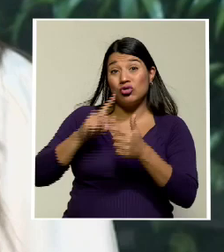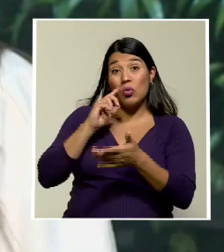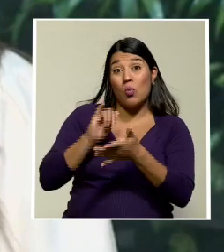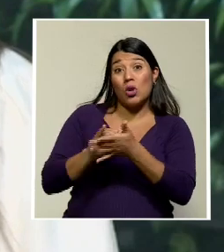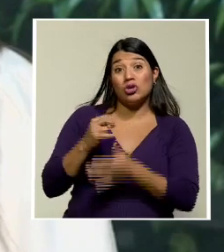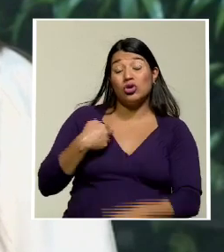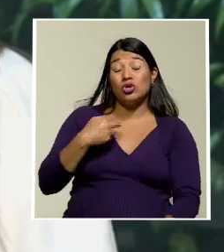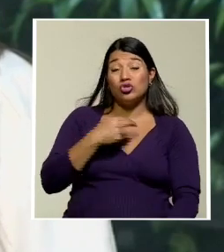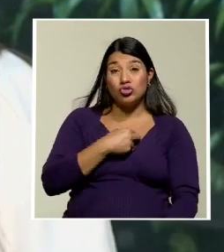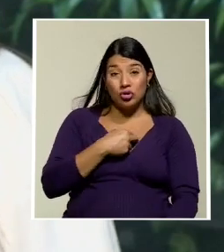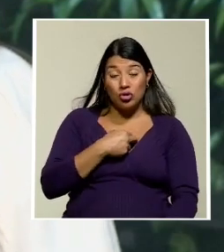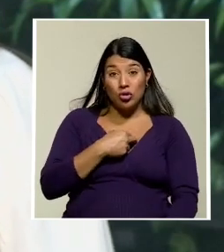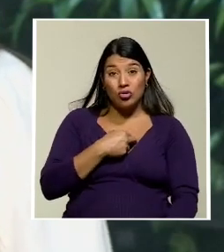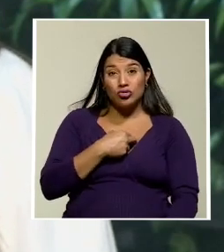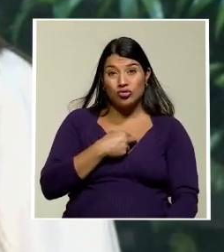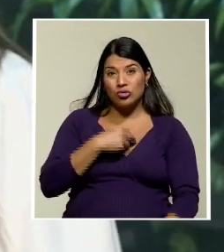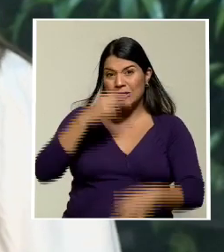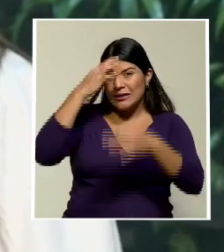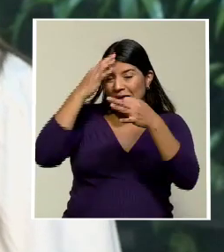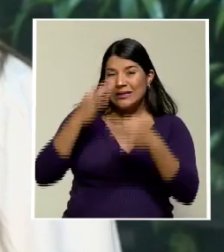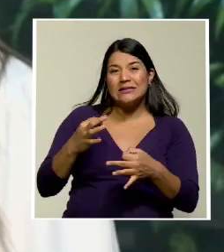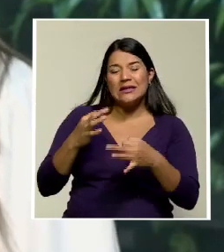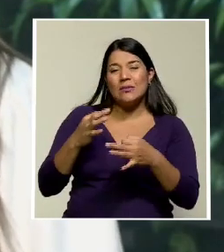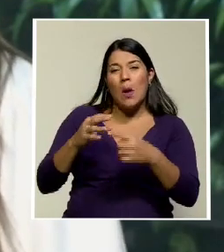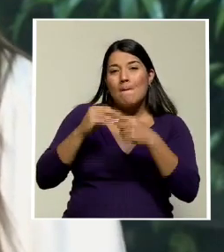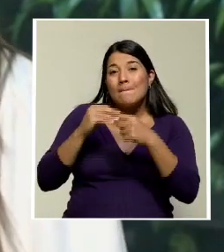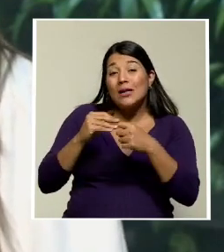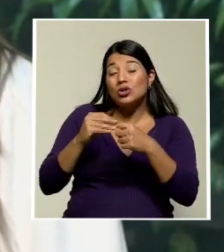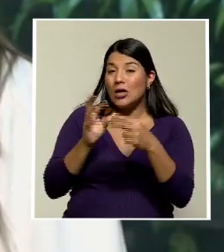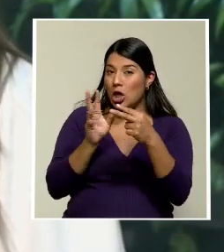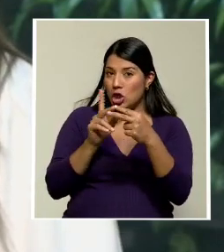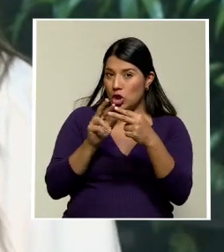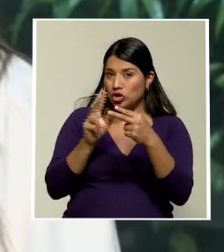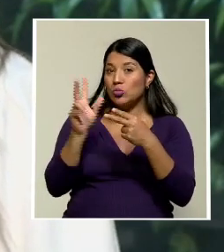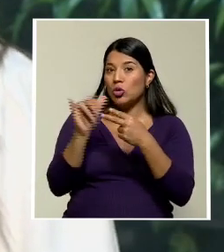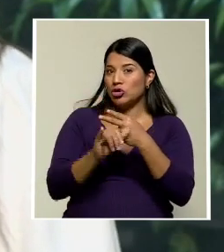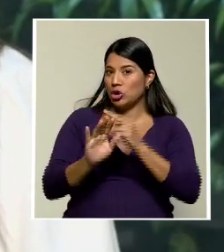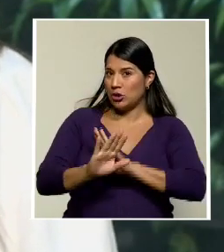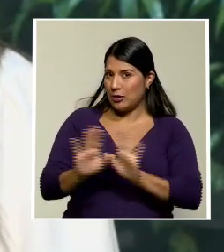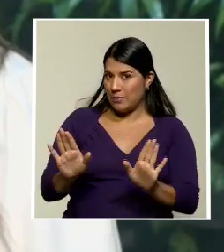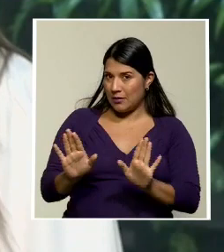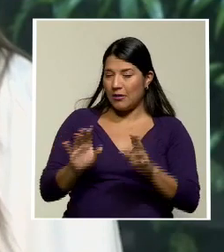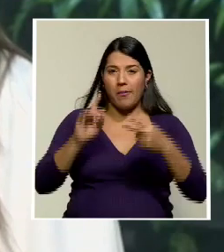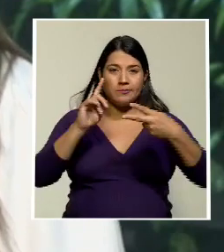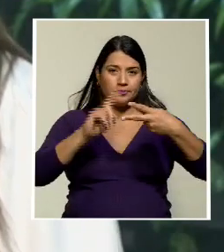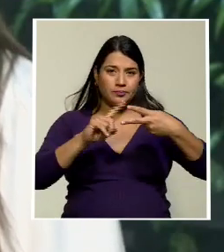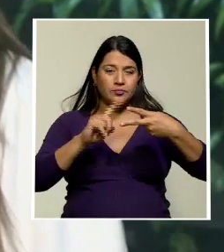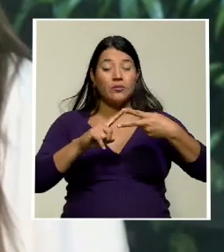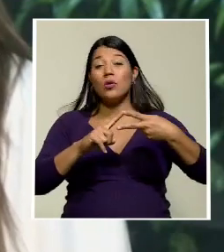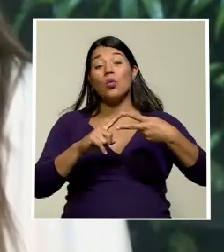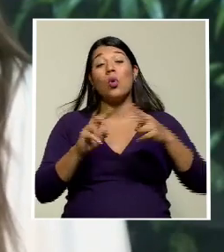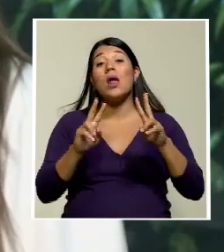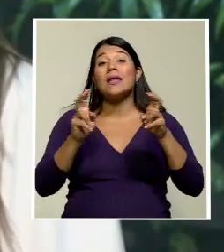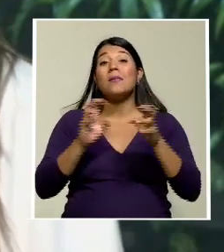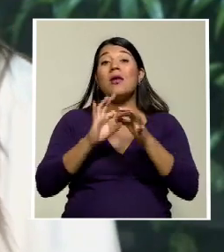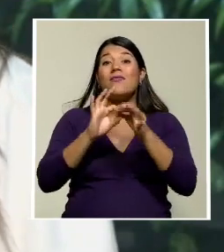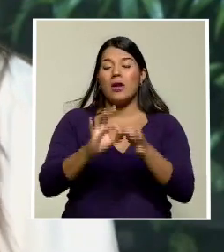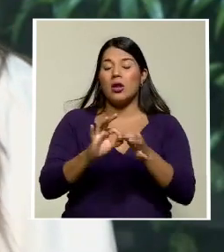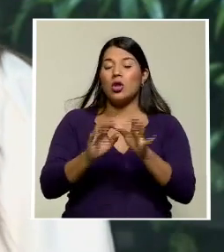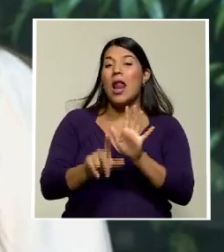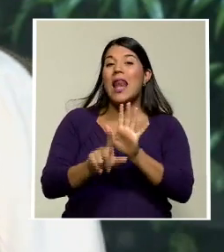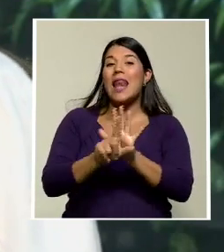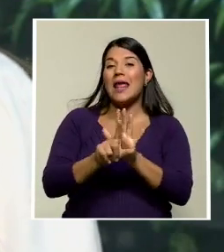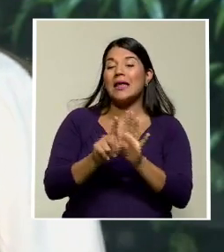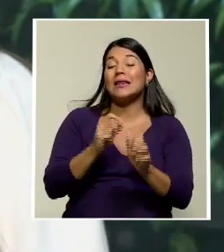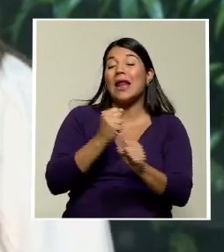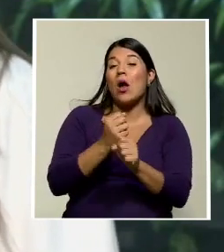decidido dar priorización a dos de ellos únicamente. Uno de ellos es el tema de empleo público y